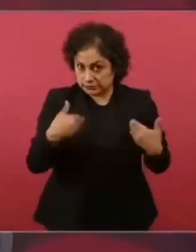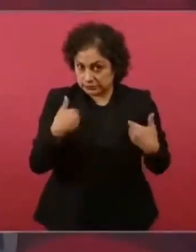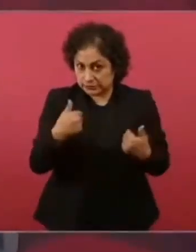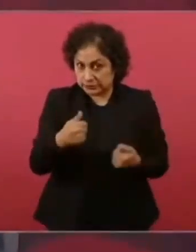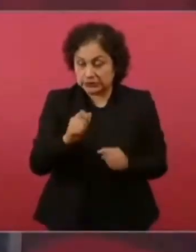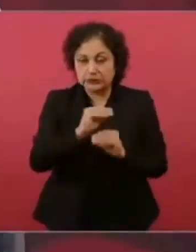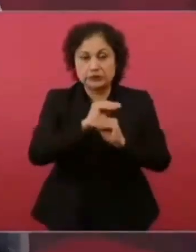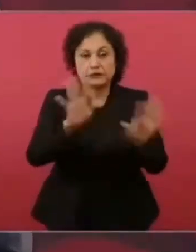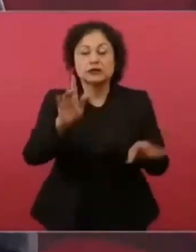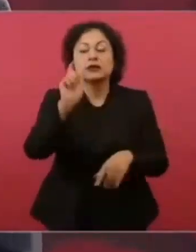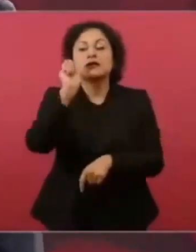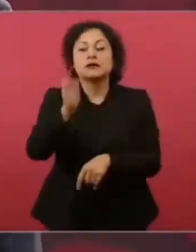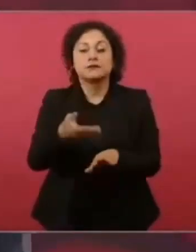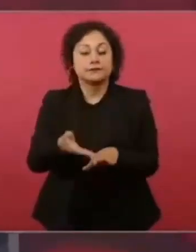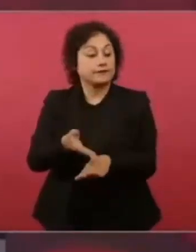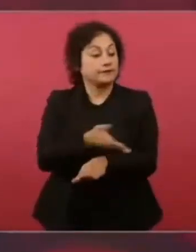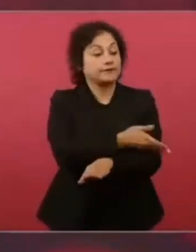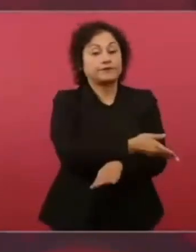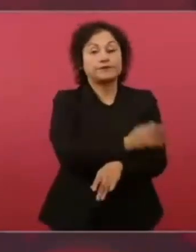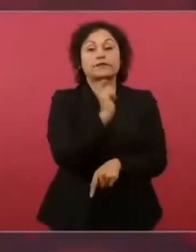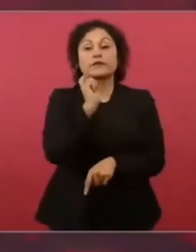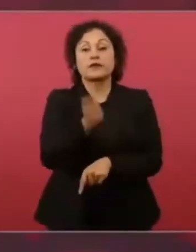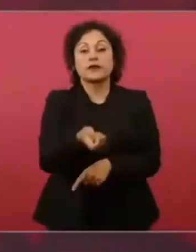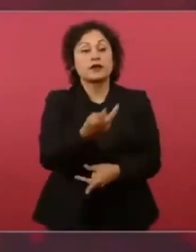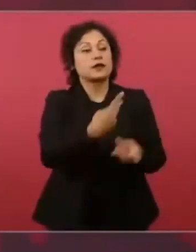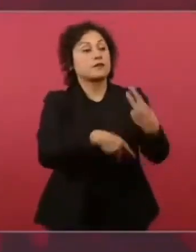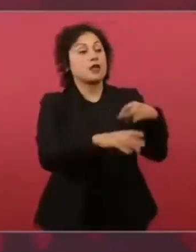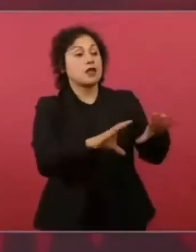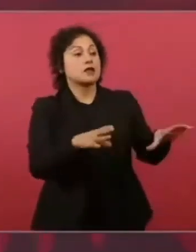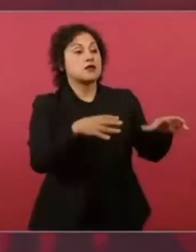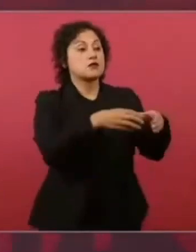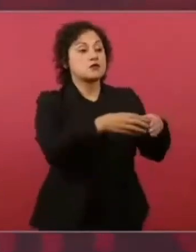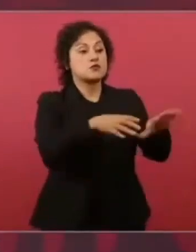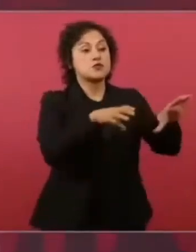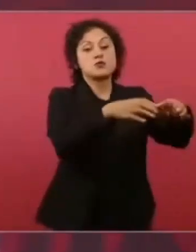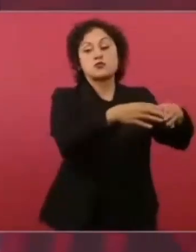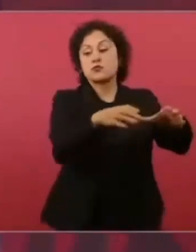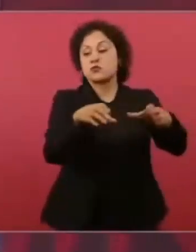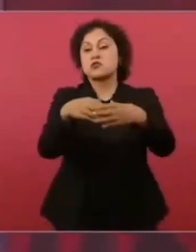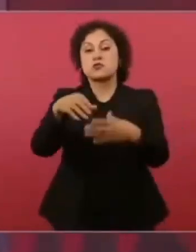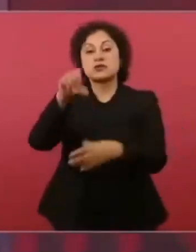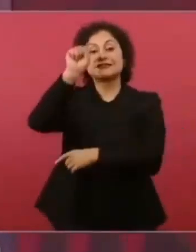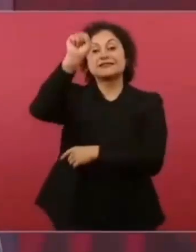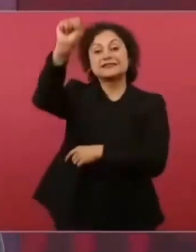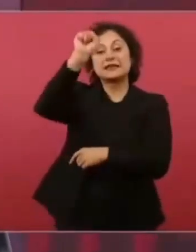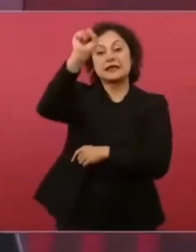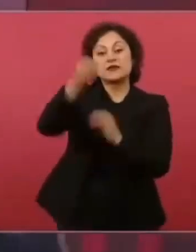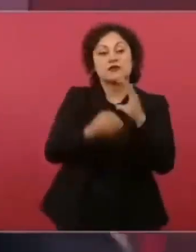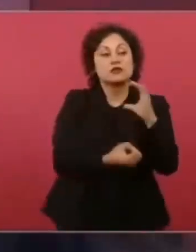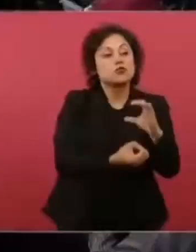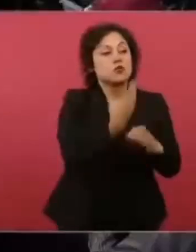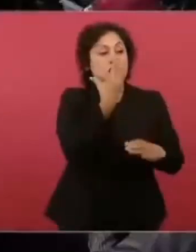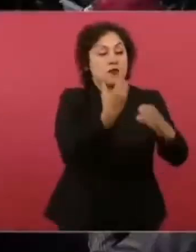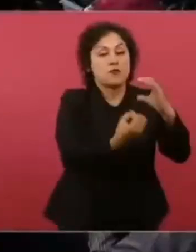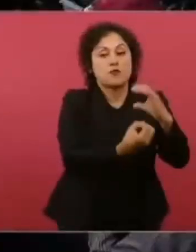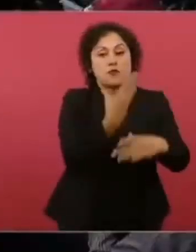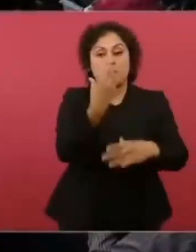surgieron sindicatos nuevos. Cuando